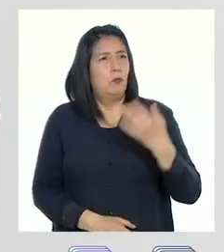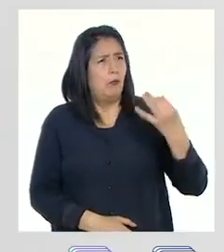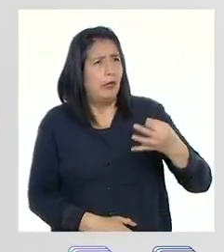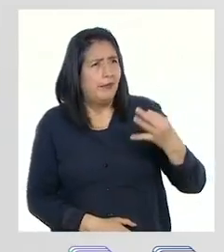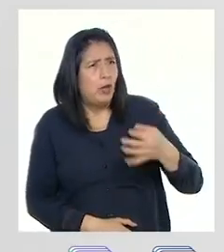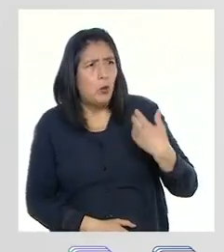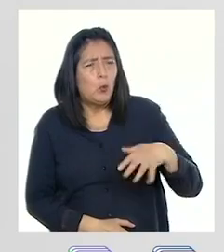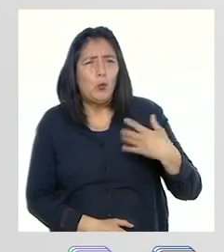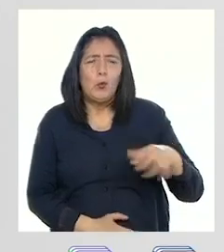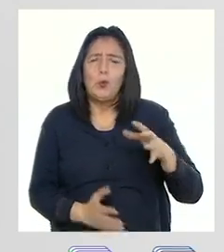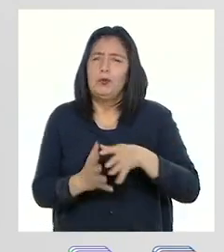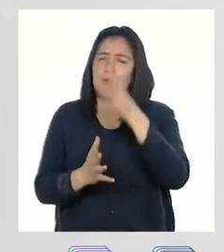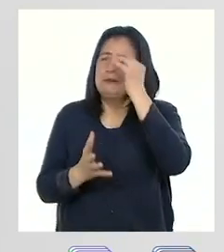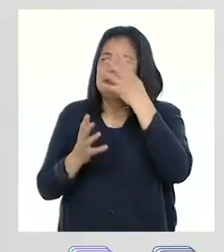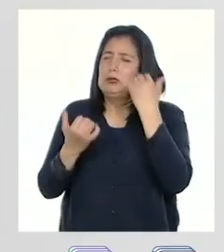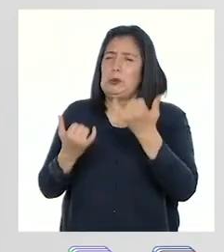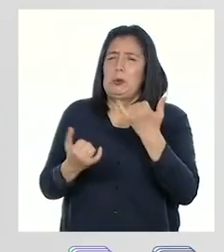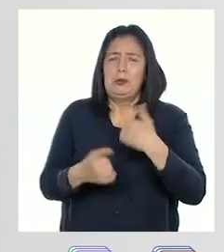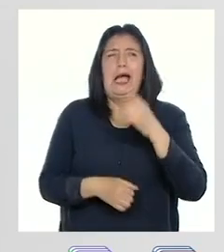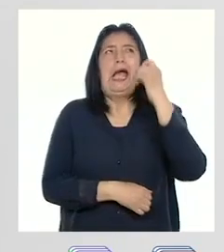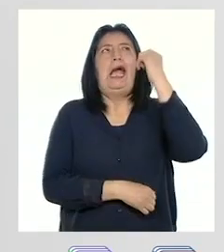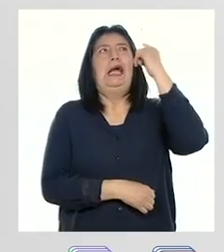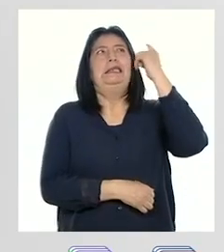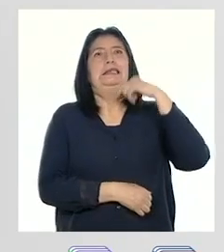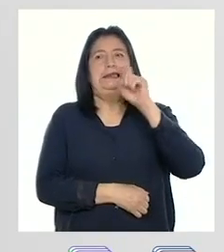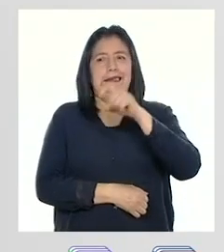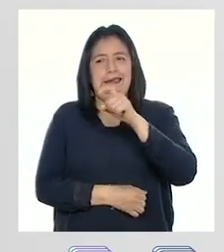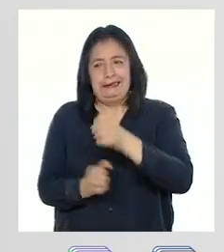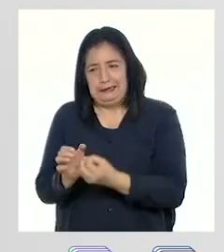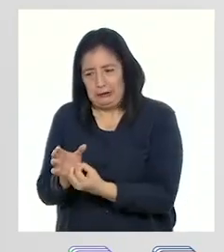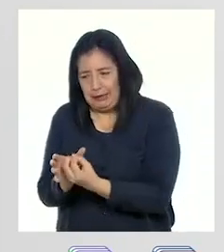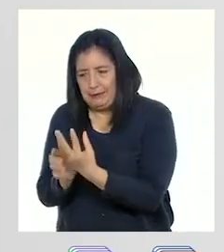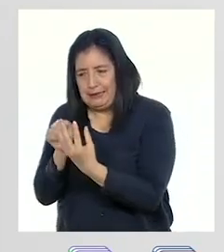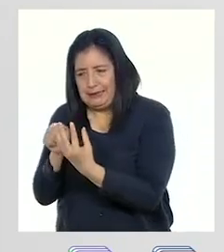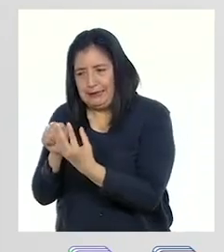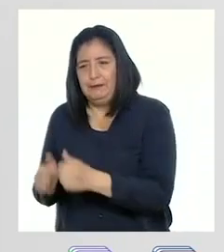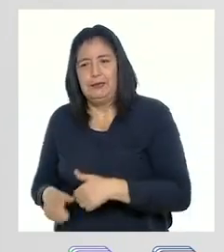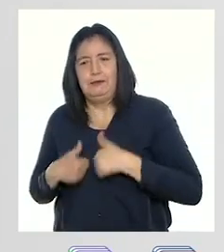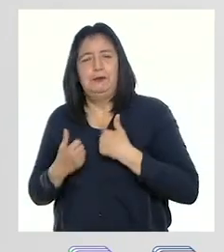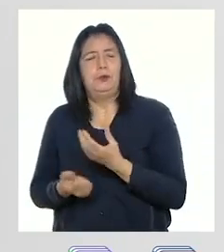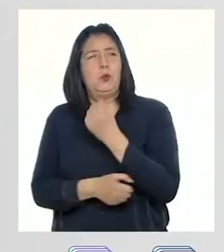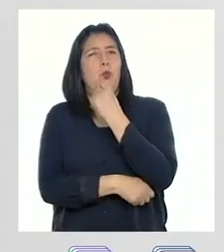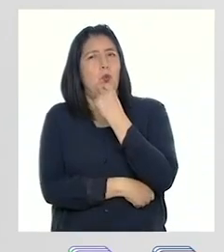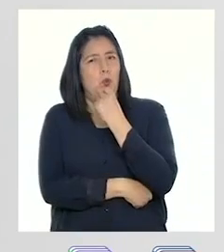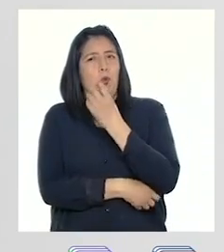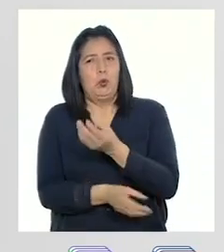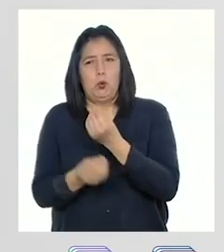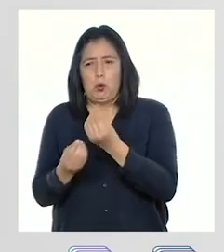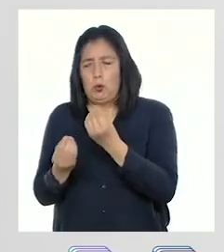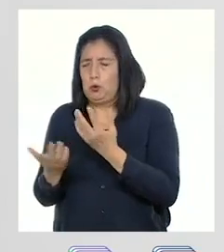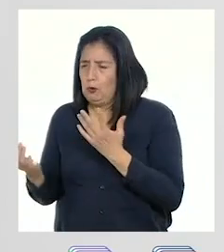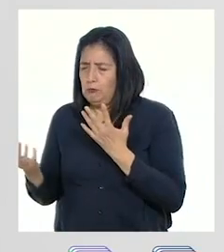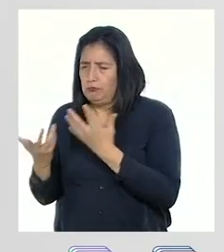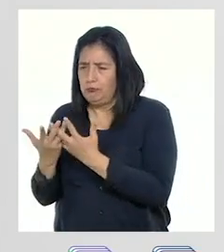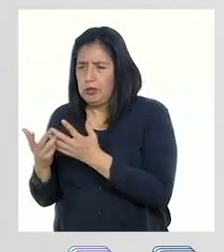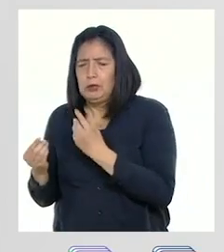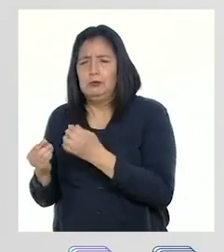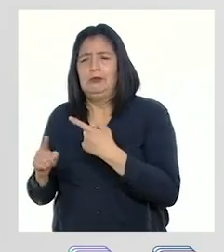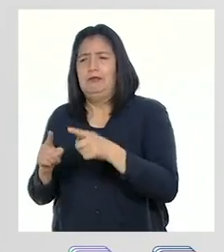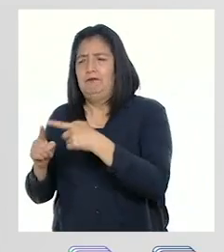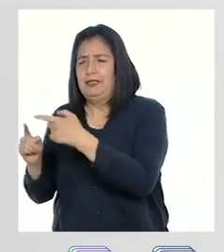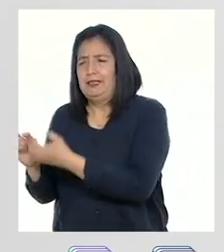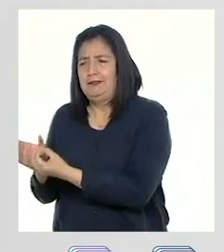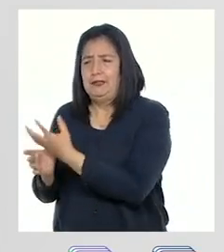Realmente, con todo lo que hemos visto hoy, comprendo lo que necesitan las plantas para vivir y cómo esto se relaciona con la diversidad de